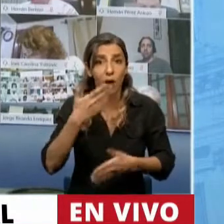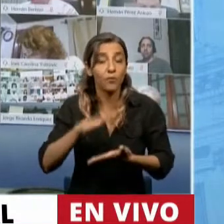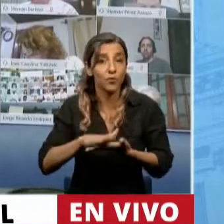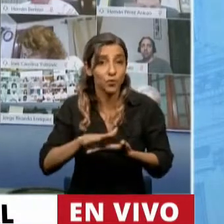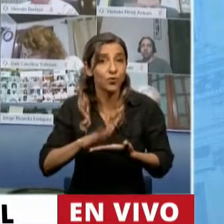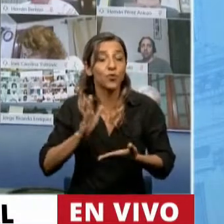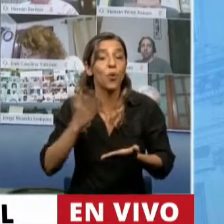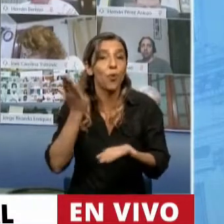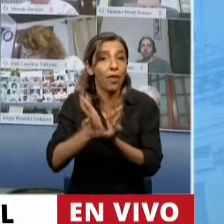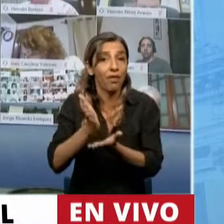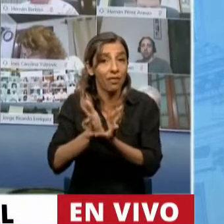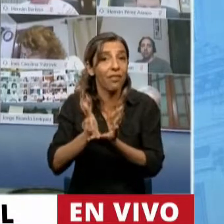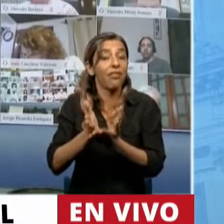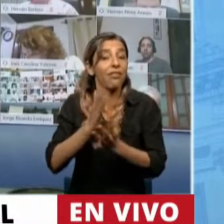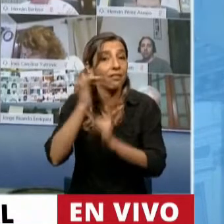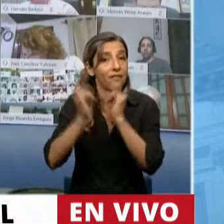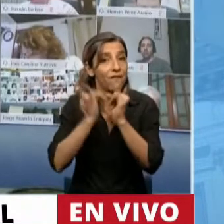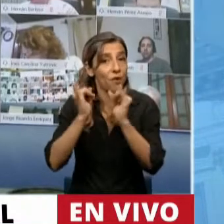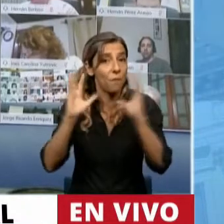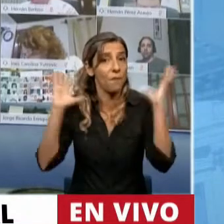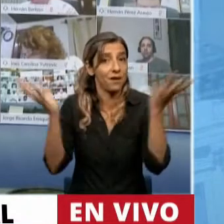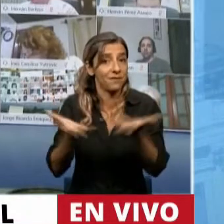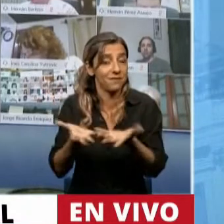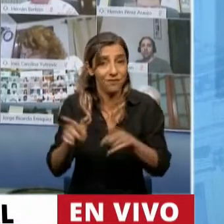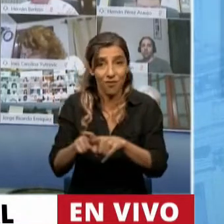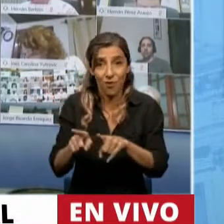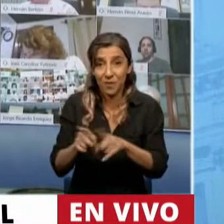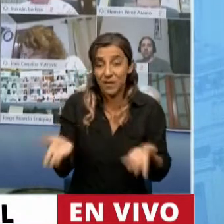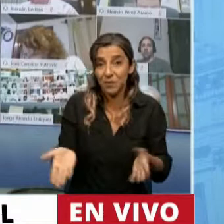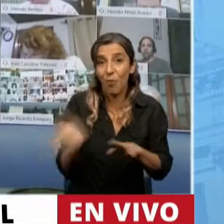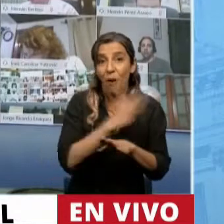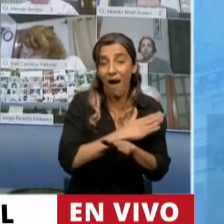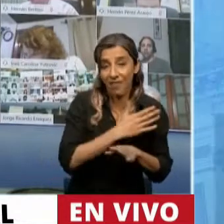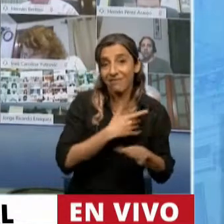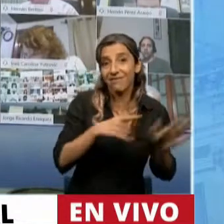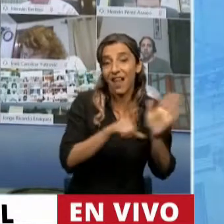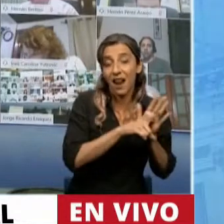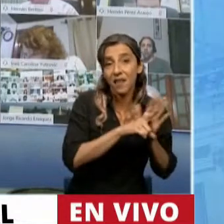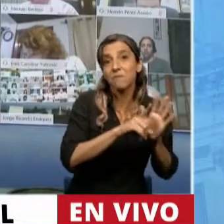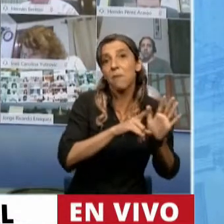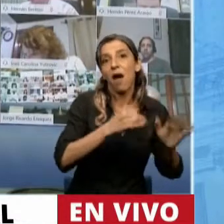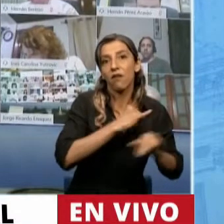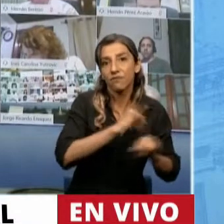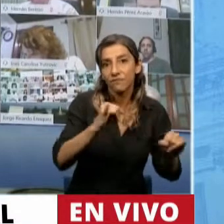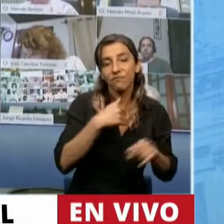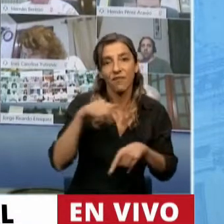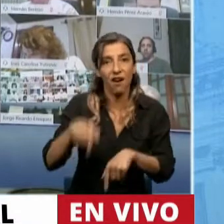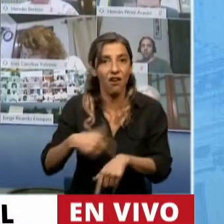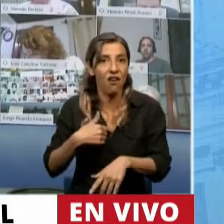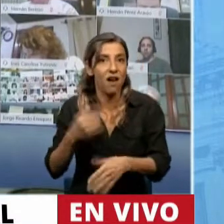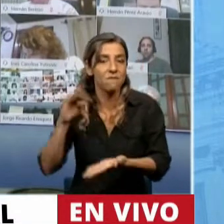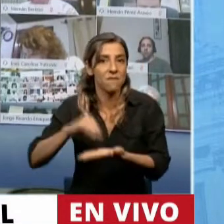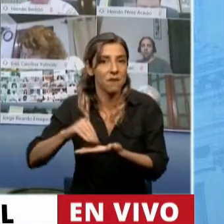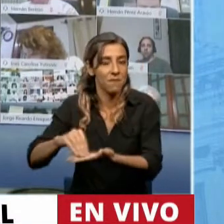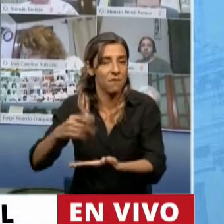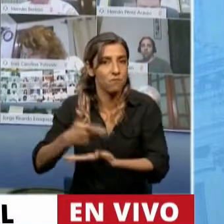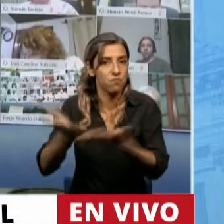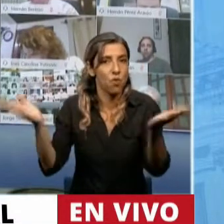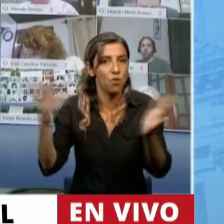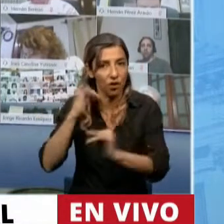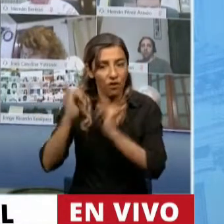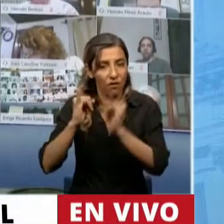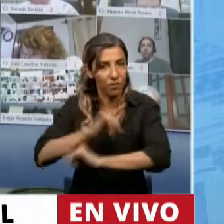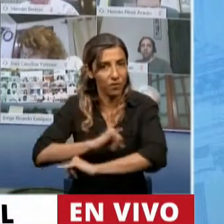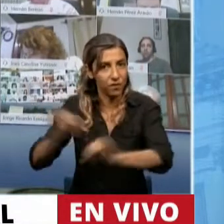ambiental bueno también tiene que ver con eso los grandes anunciadores de los medios de comunicación solo